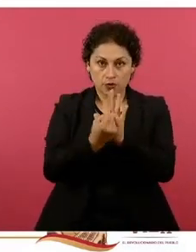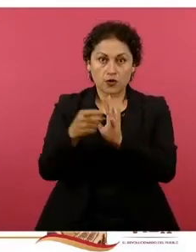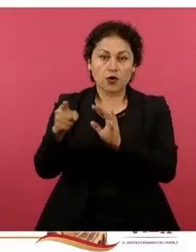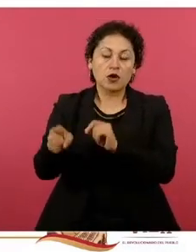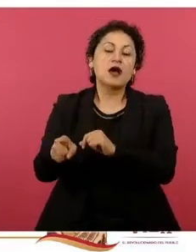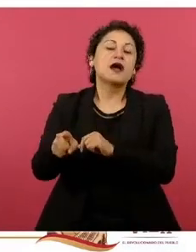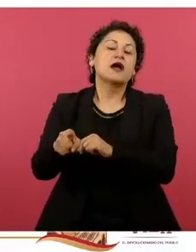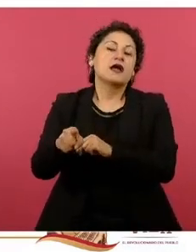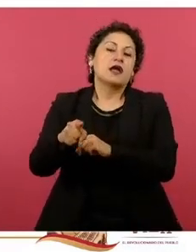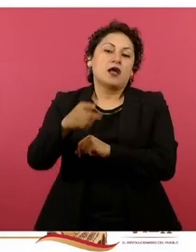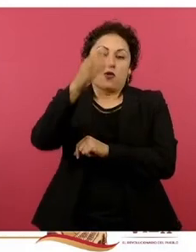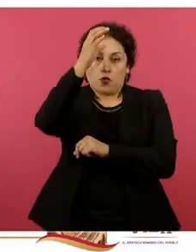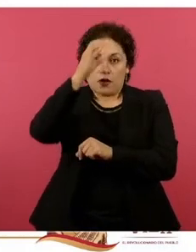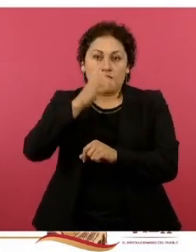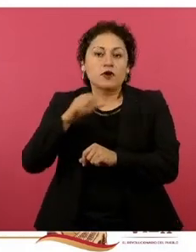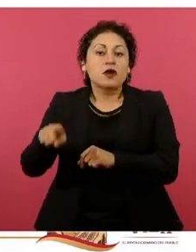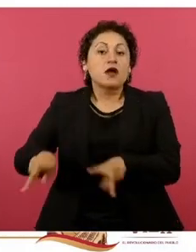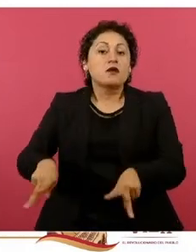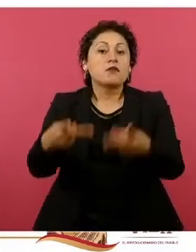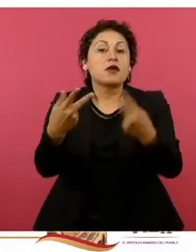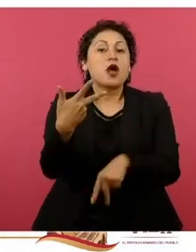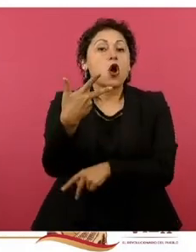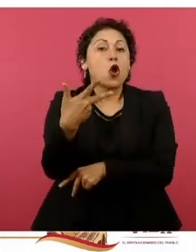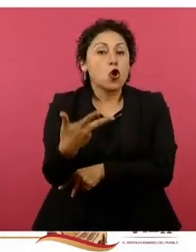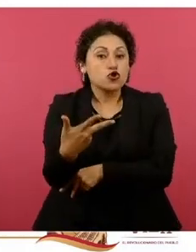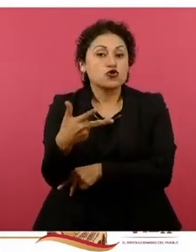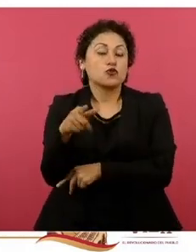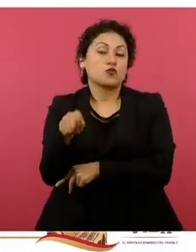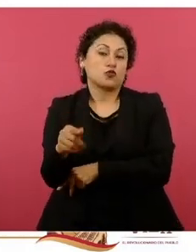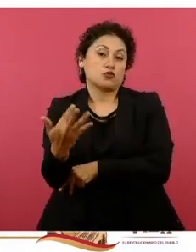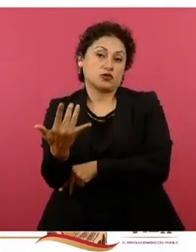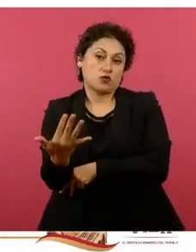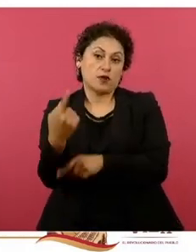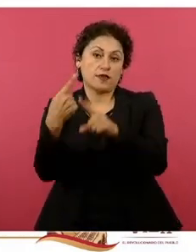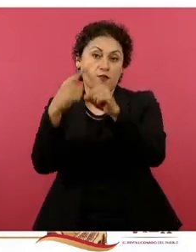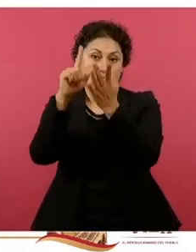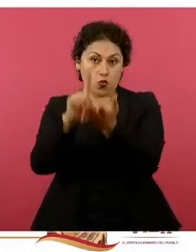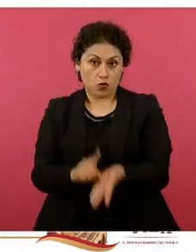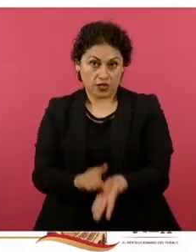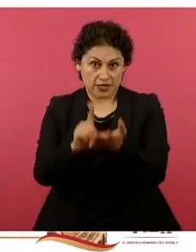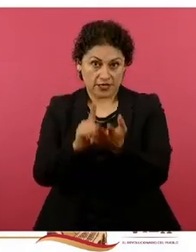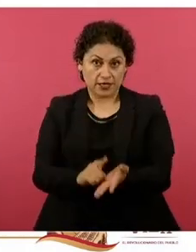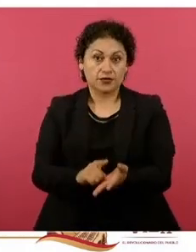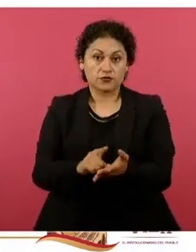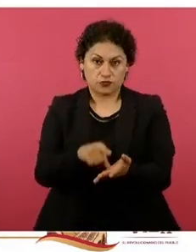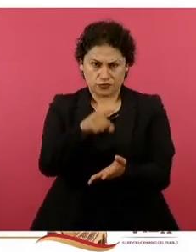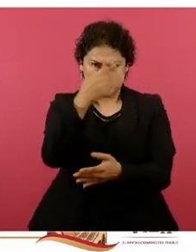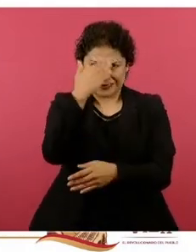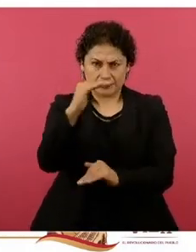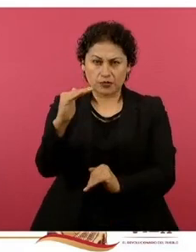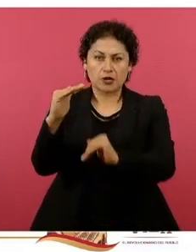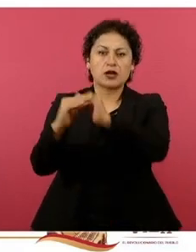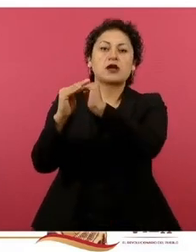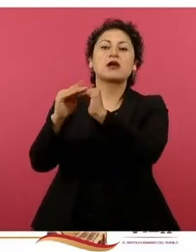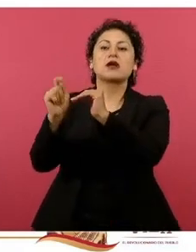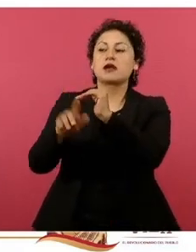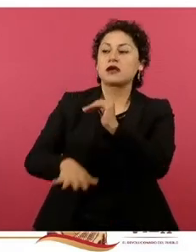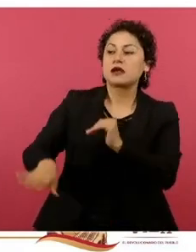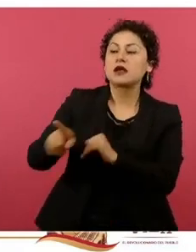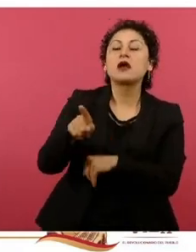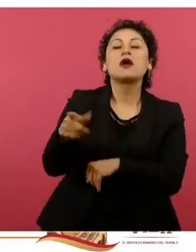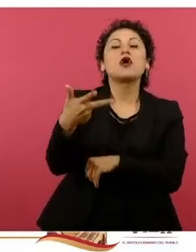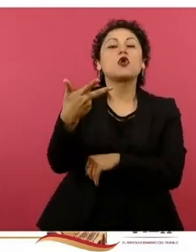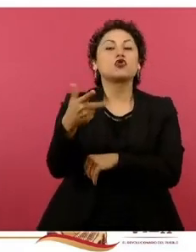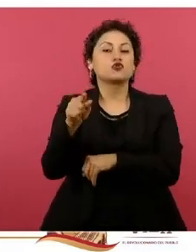Coahuila, lo tiene a 8 pesos con 50 centavos el litro, cuando el precio máximo de la región es de 8 pesos